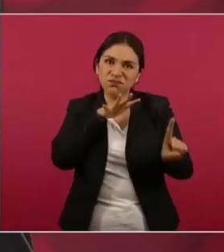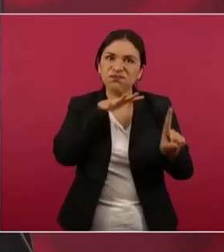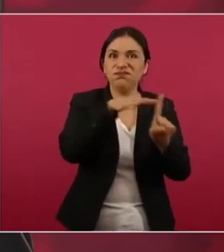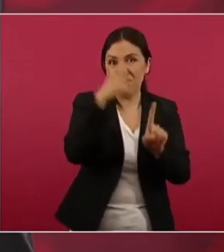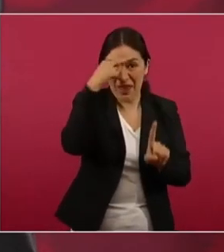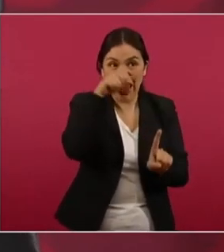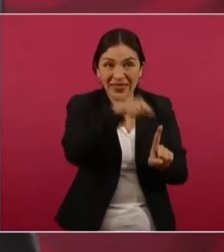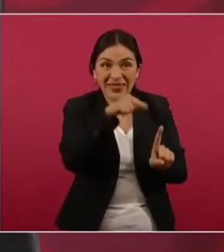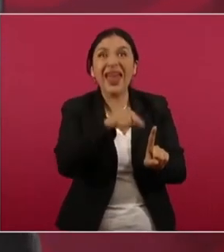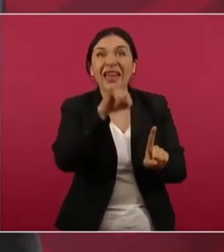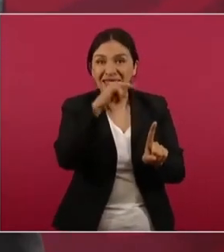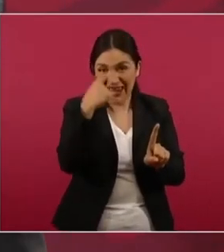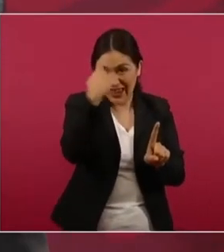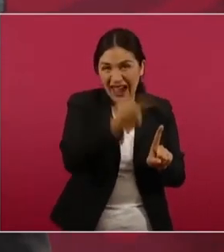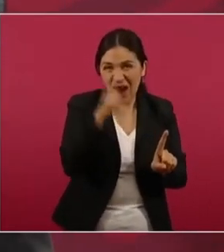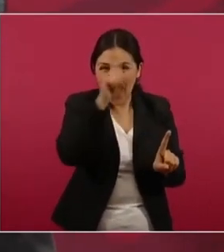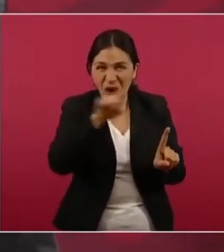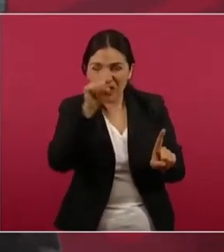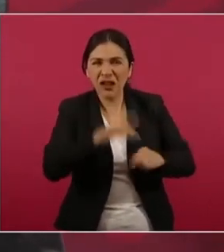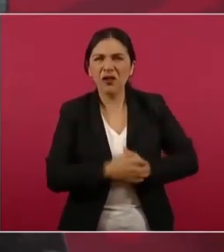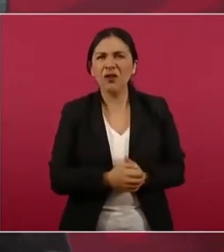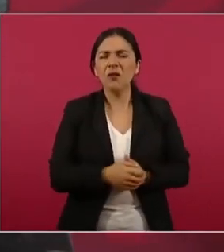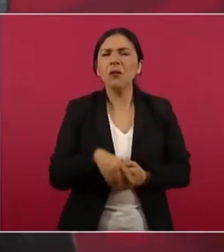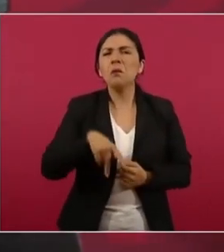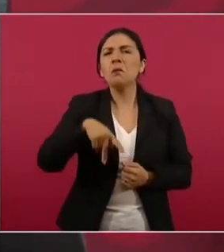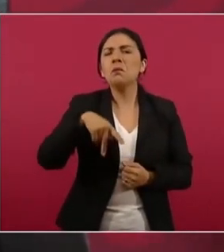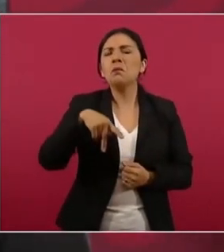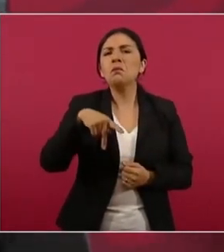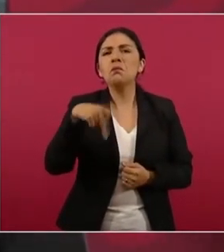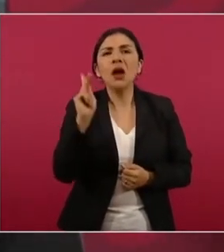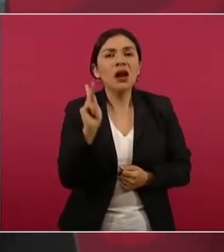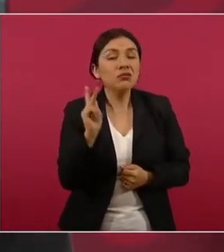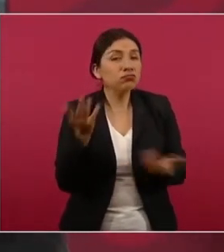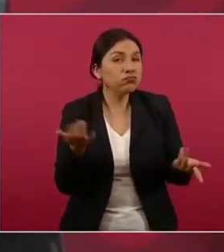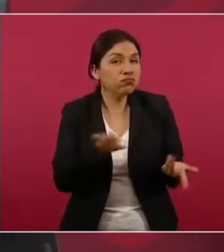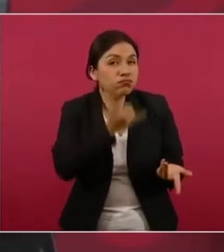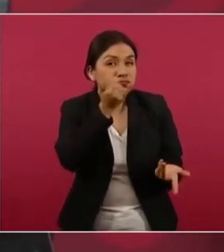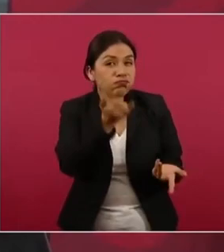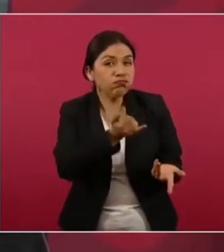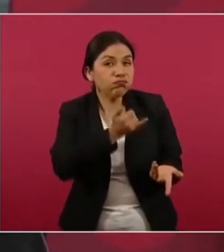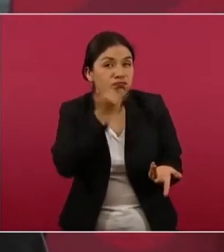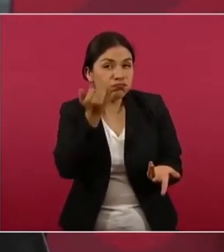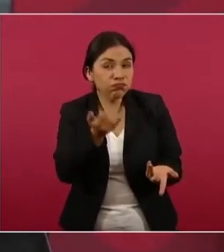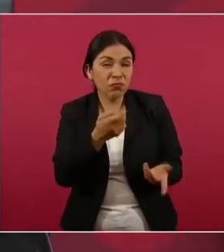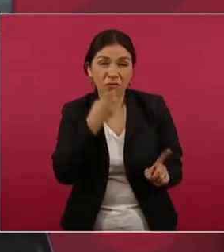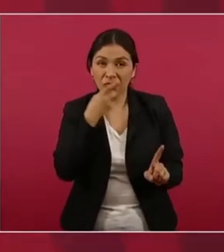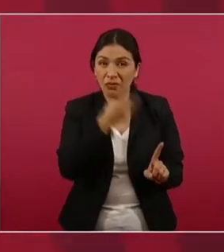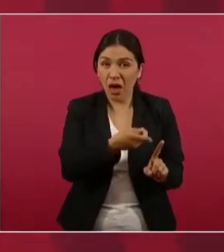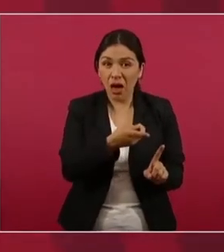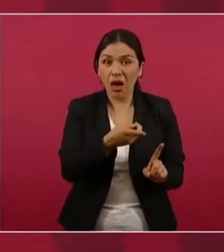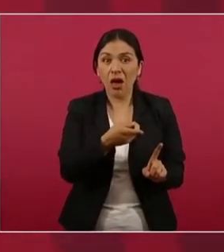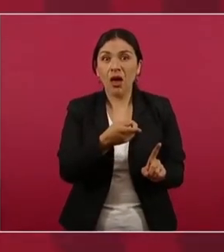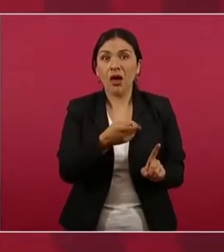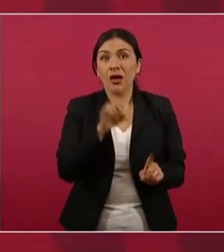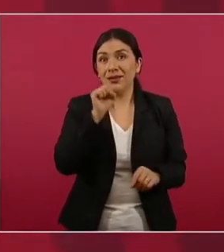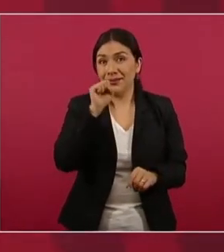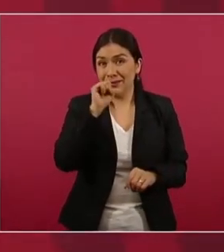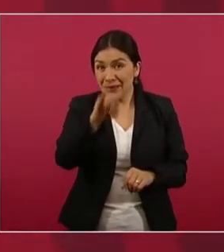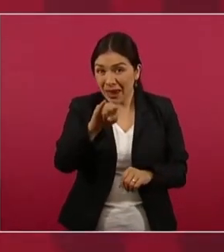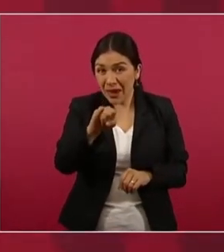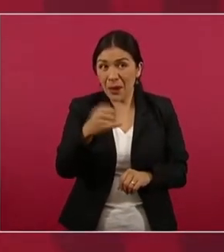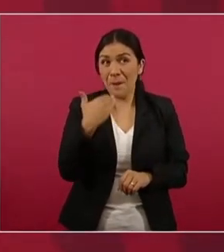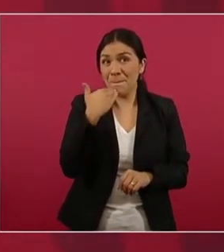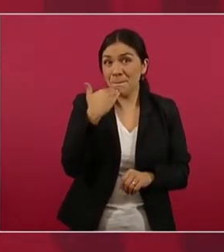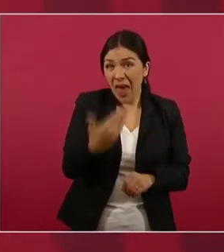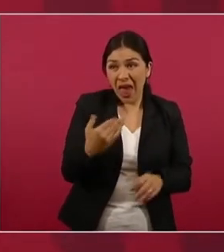lo hayan aprobado, lo